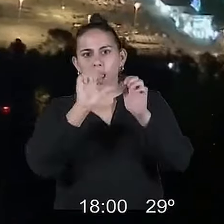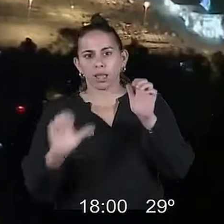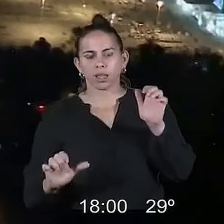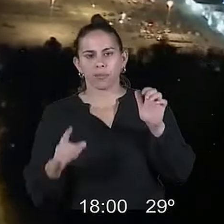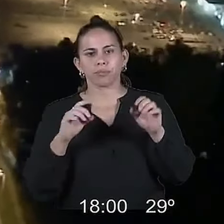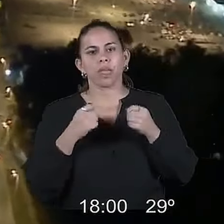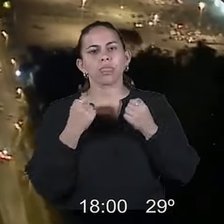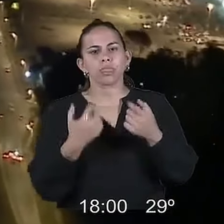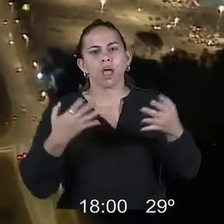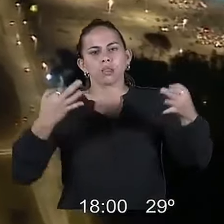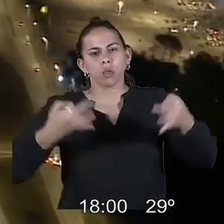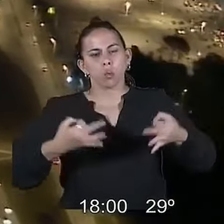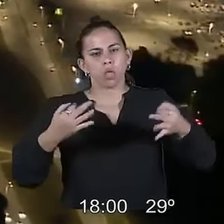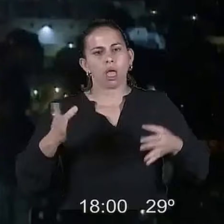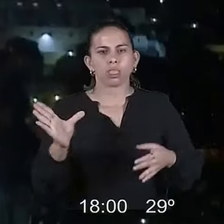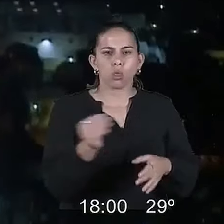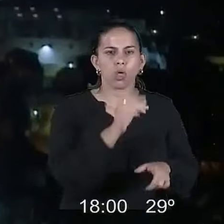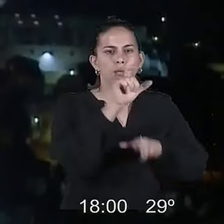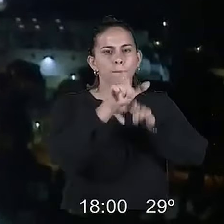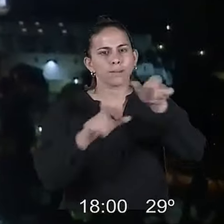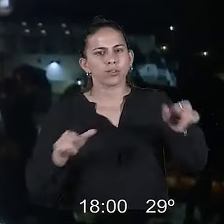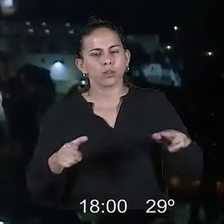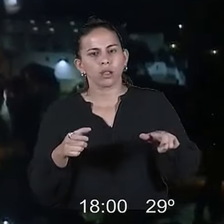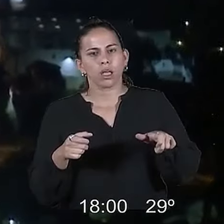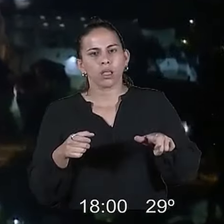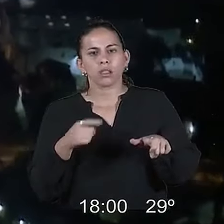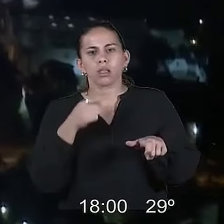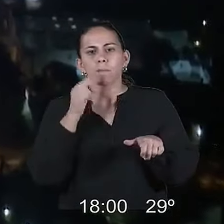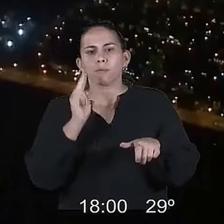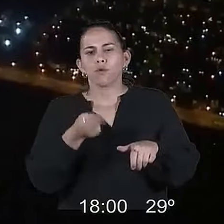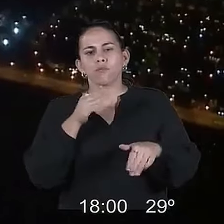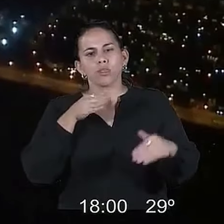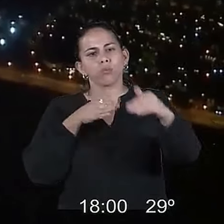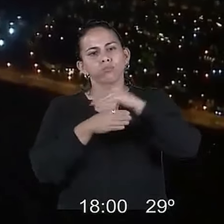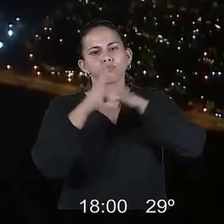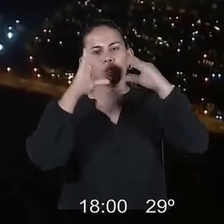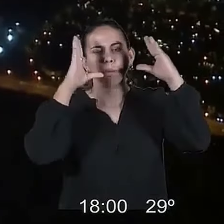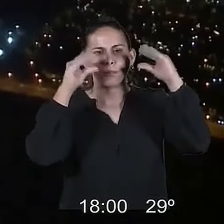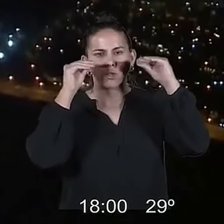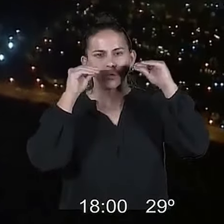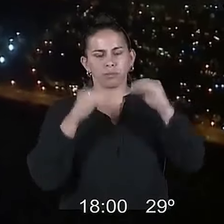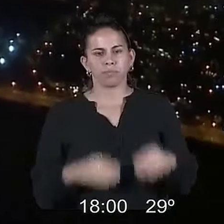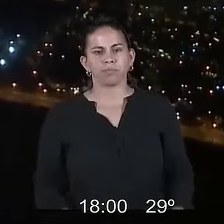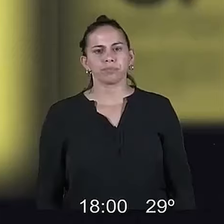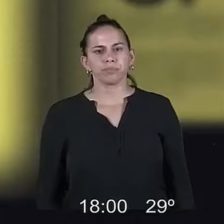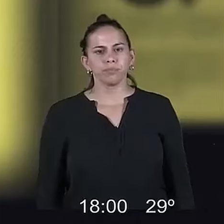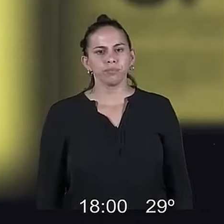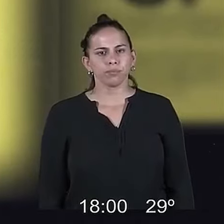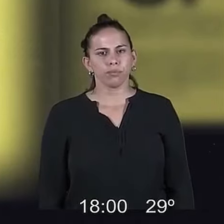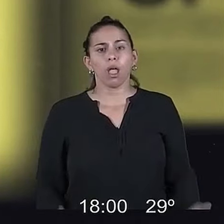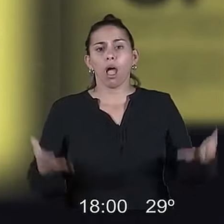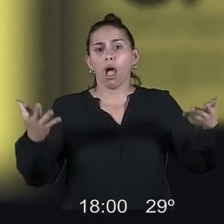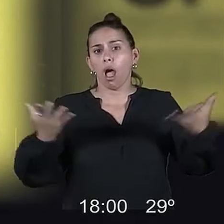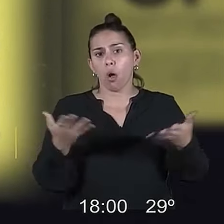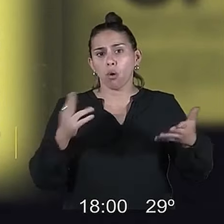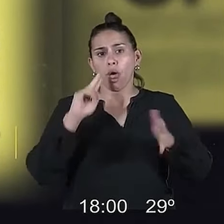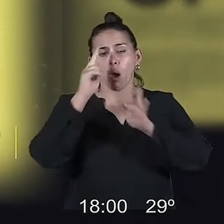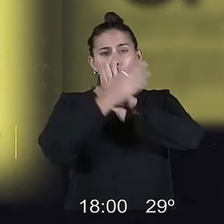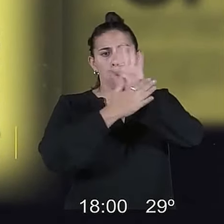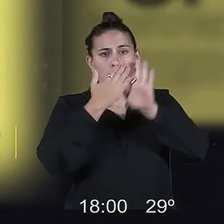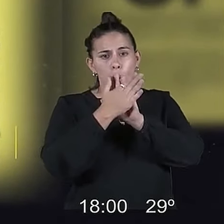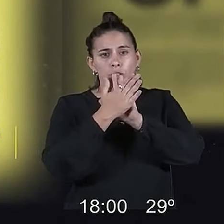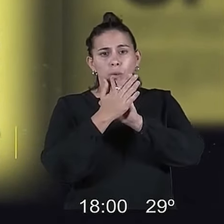Y para dar garantías a todos los ciudadanos, se estableció la prohibición de allanar hogares durante la noche. Ahora los